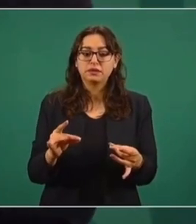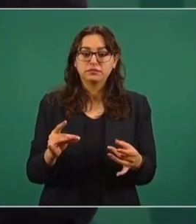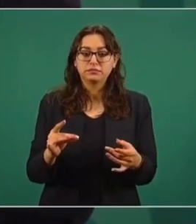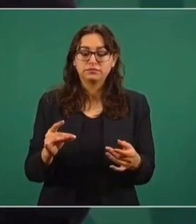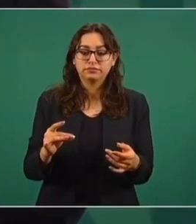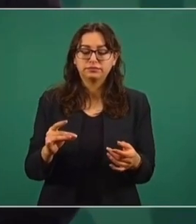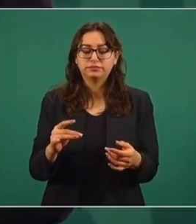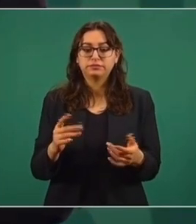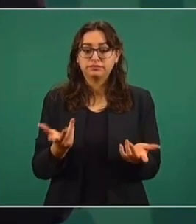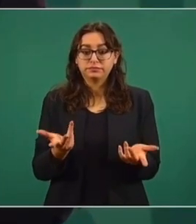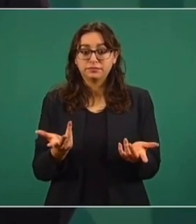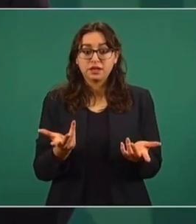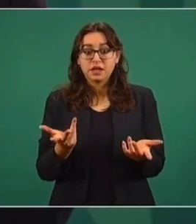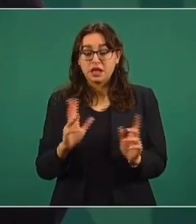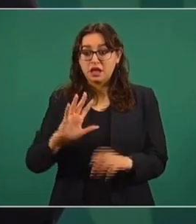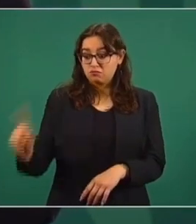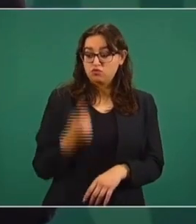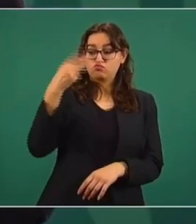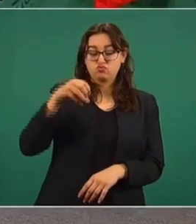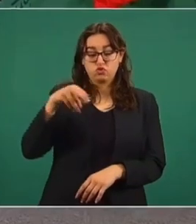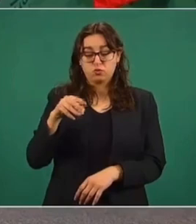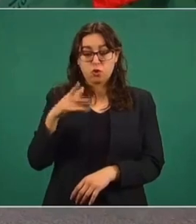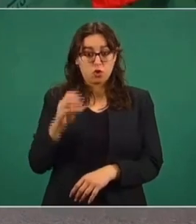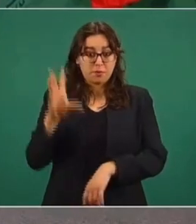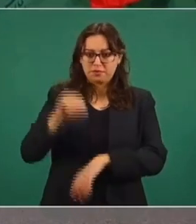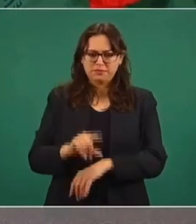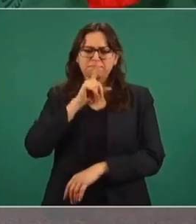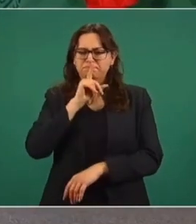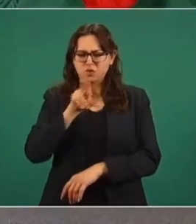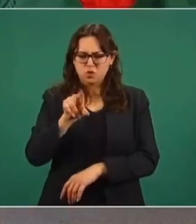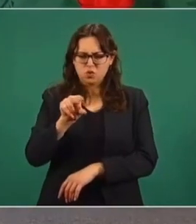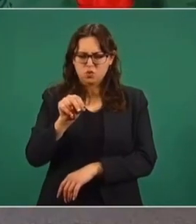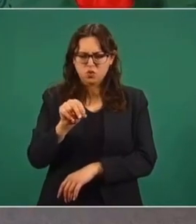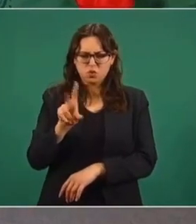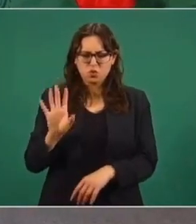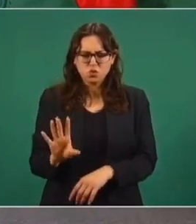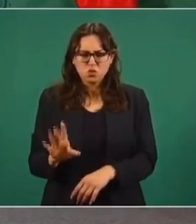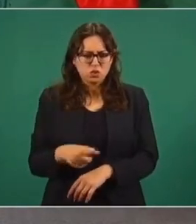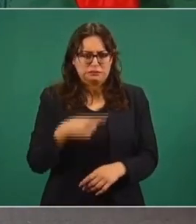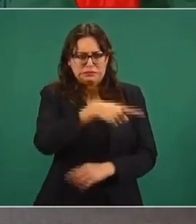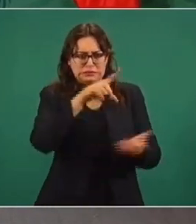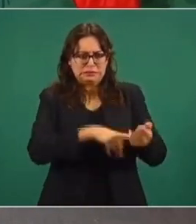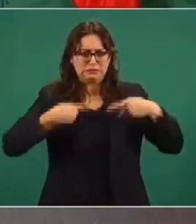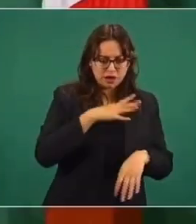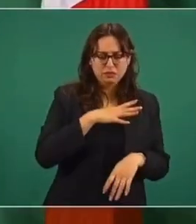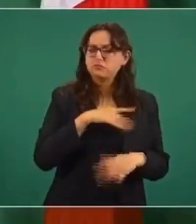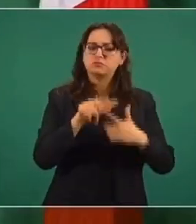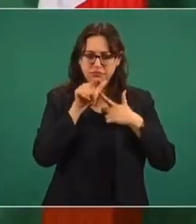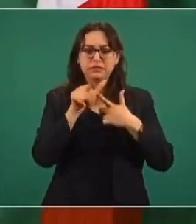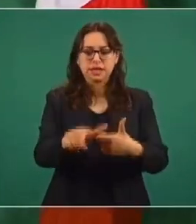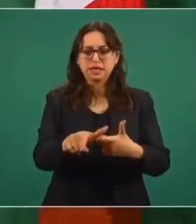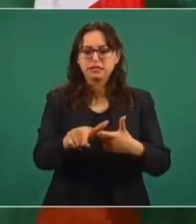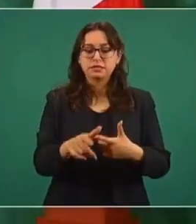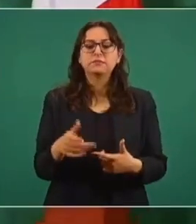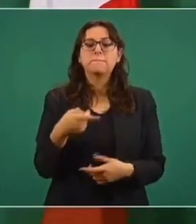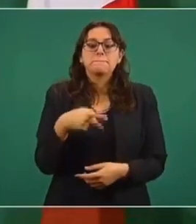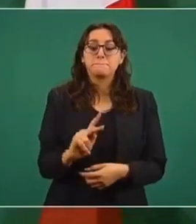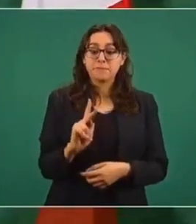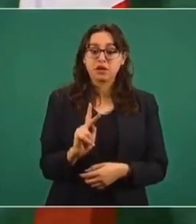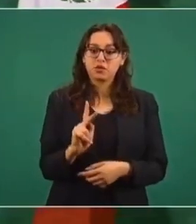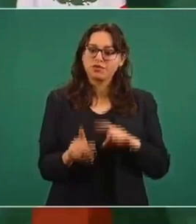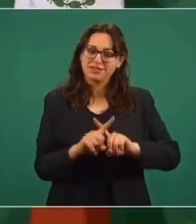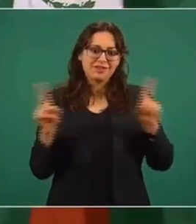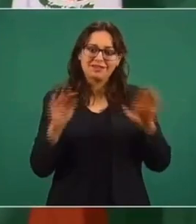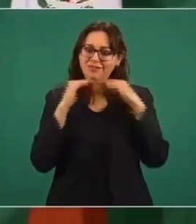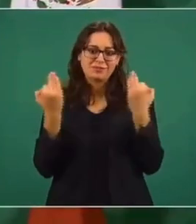de que se van a permitir los monopolios. No, y no significa que se van a quedar los trabajadores sin empleo. Pero vamos a buscar la